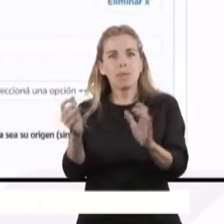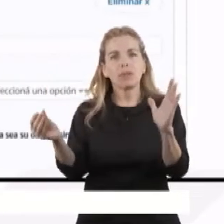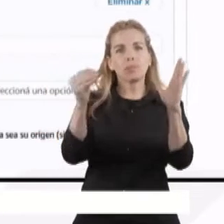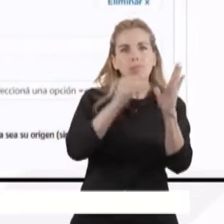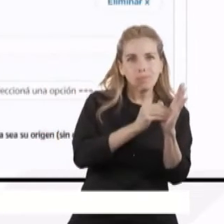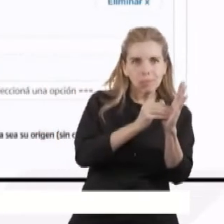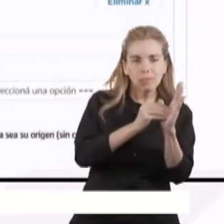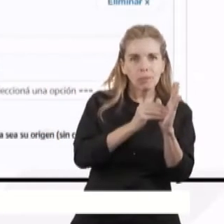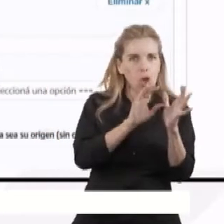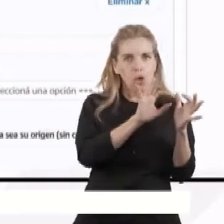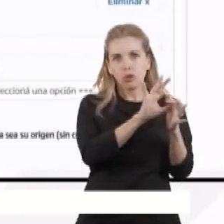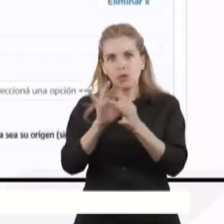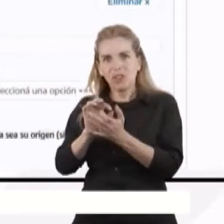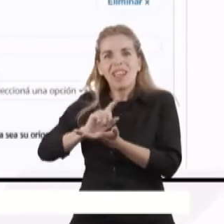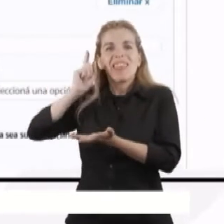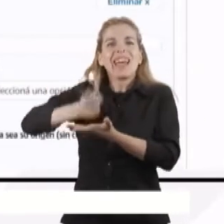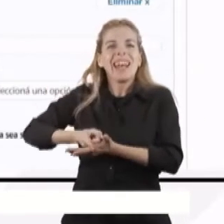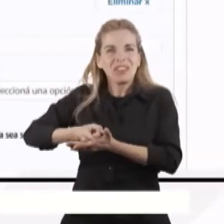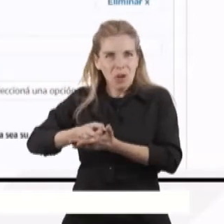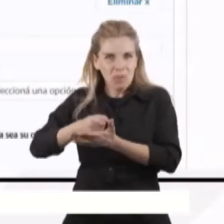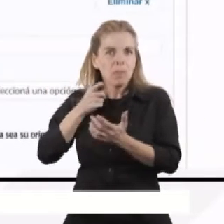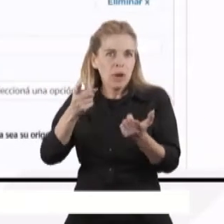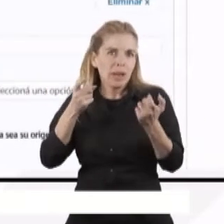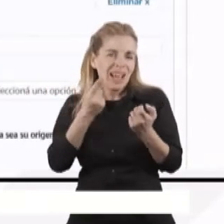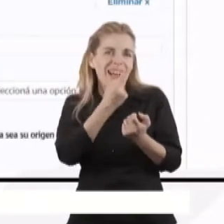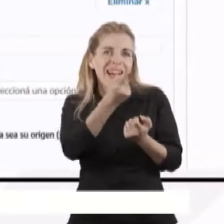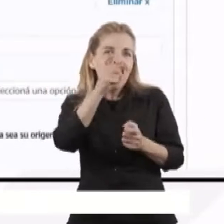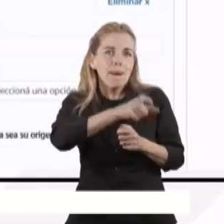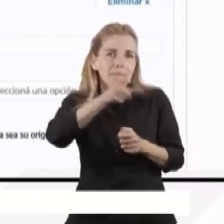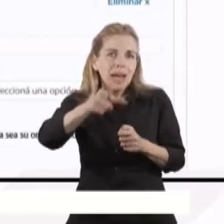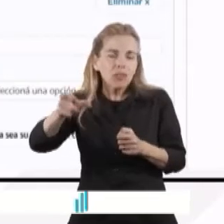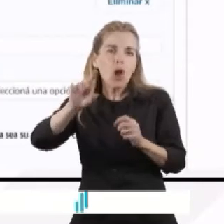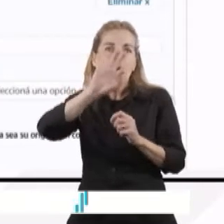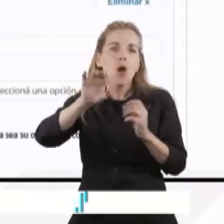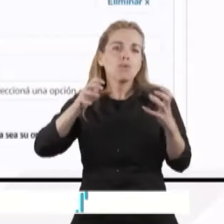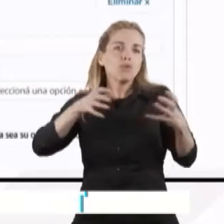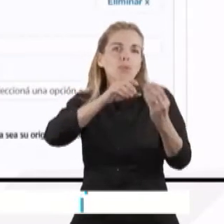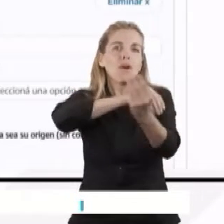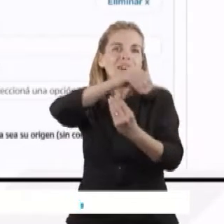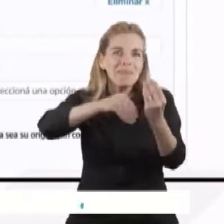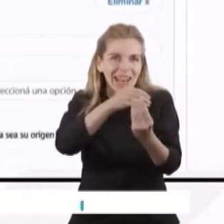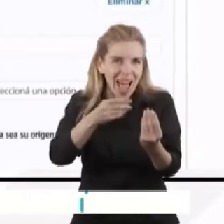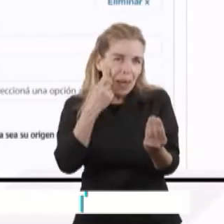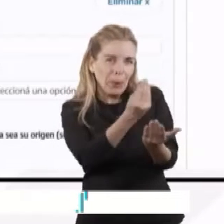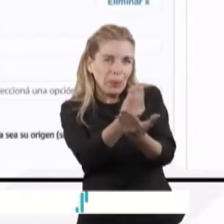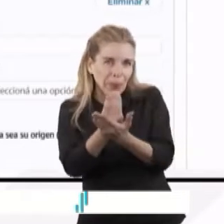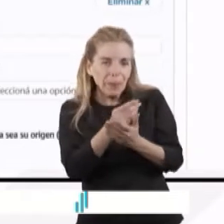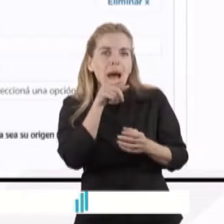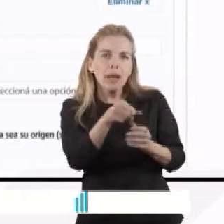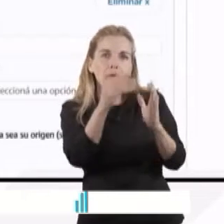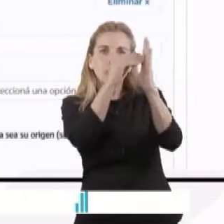decreto norma y que necesitamos que cada usuario y cada persona que conviva en el hogar llene.